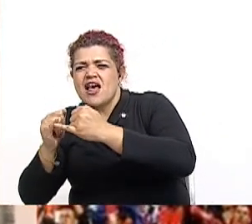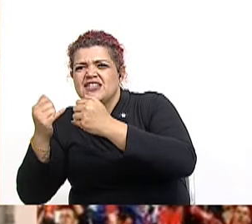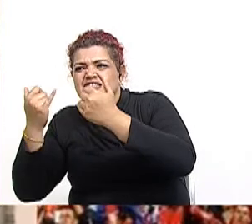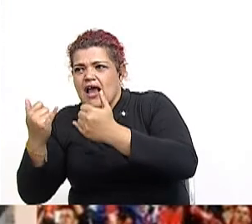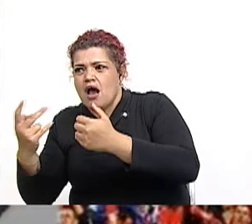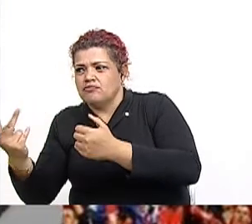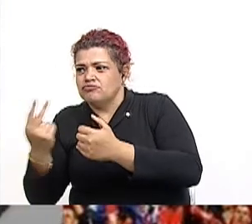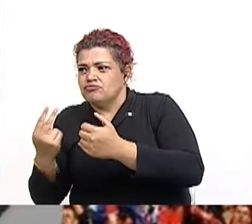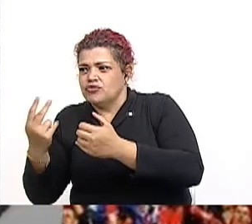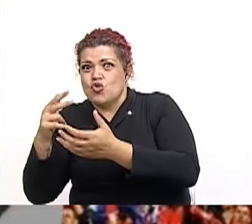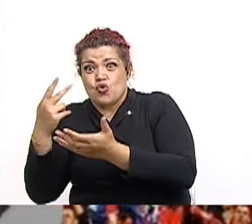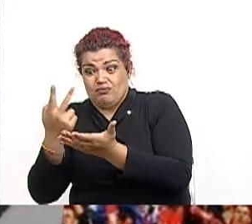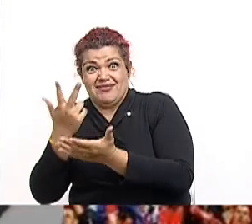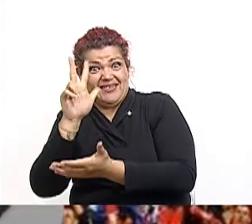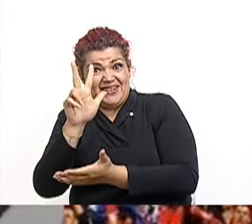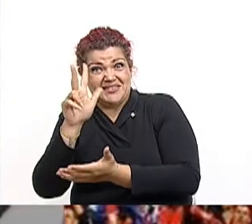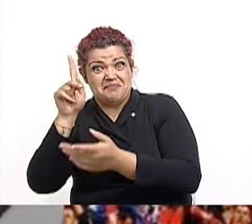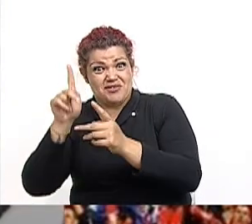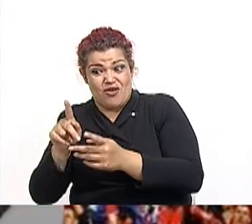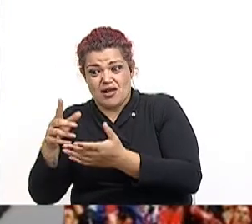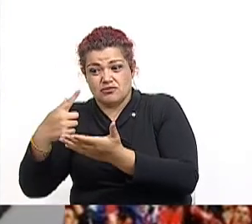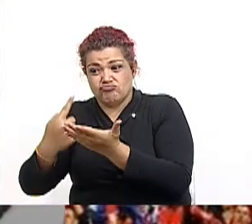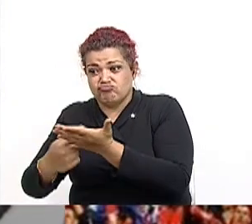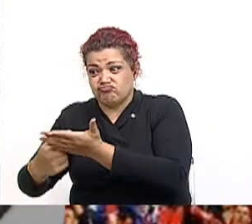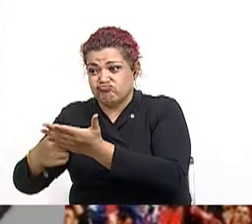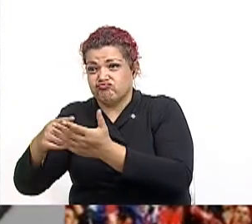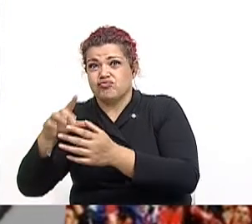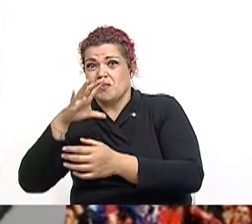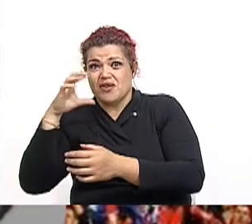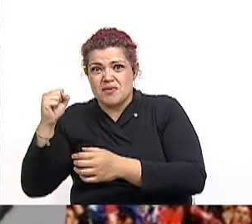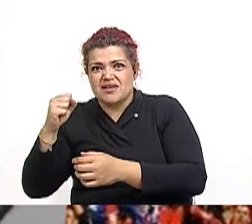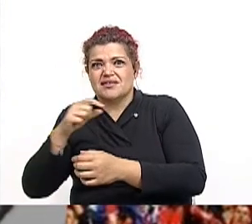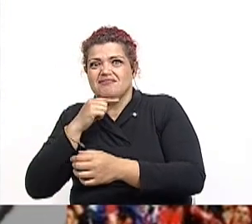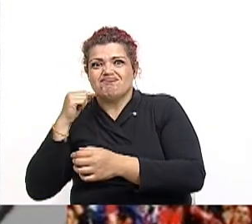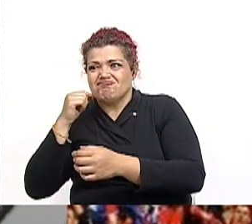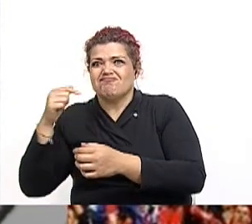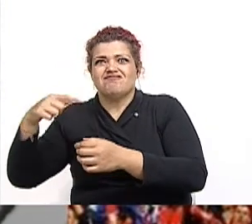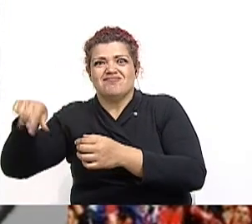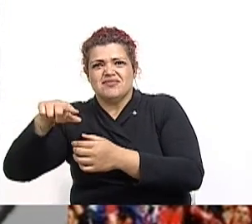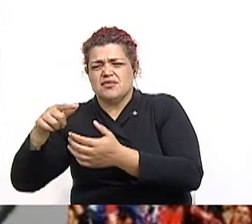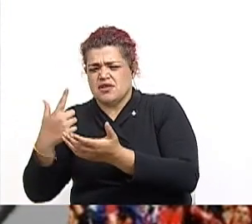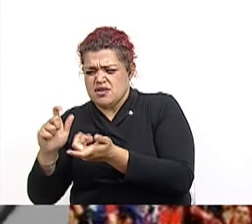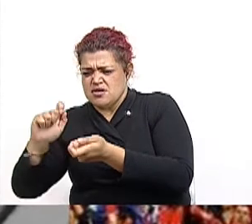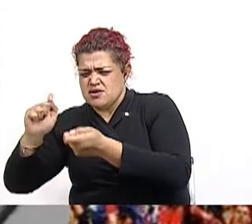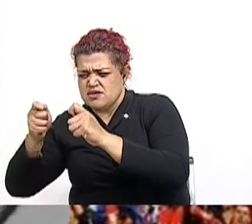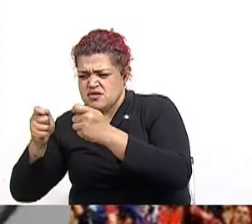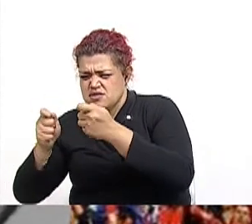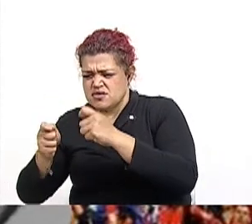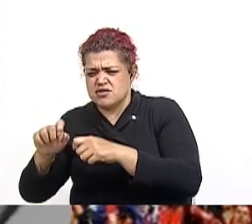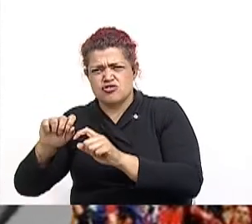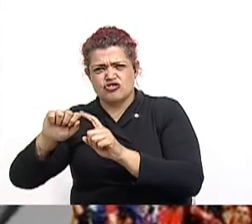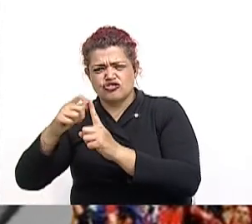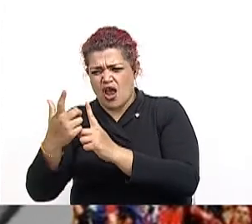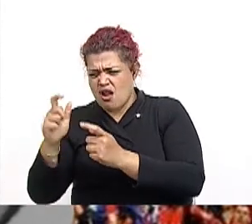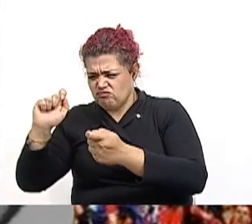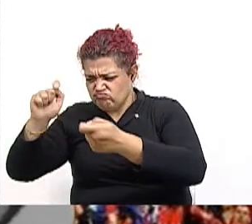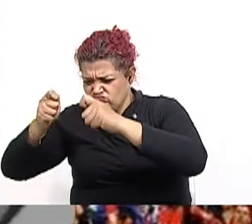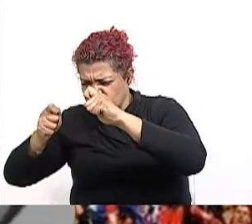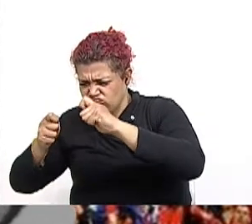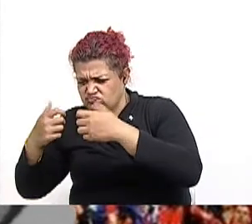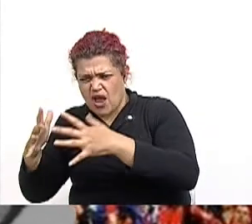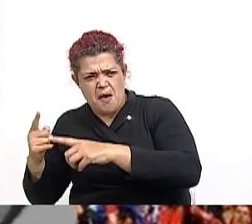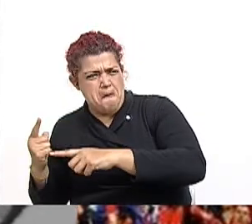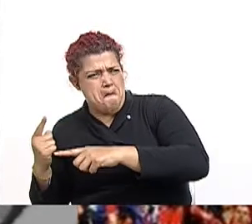Zanabria y Manuel Mora logra la anotación de las reformas sociales en los años 40 y finalmente se deja en el partido